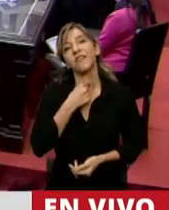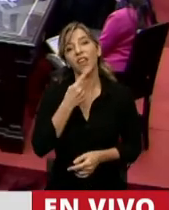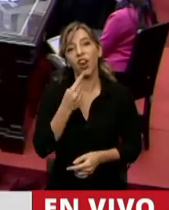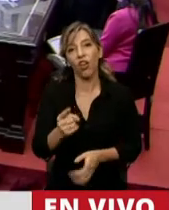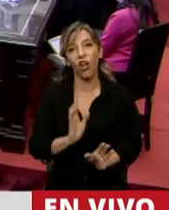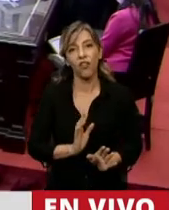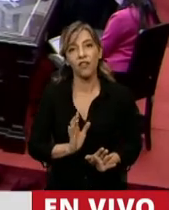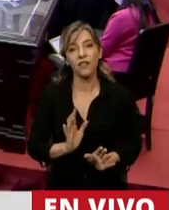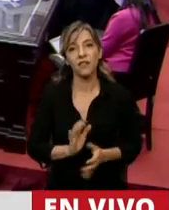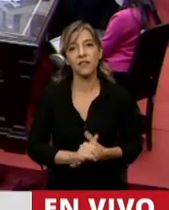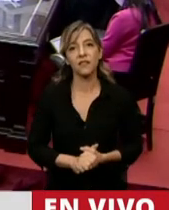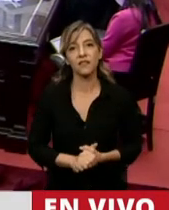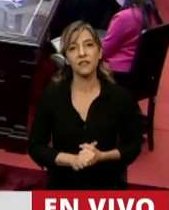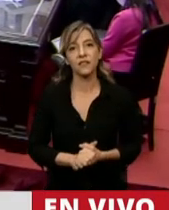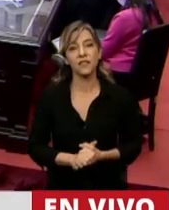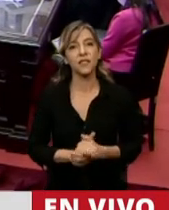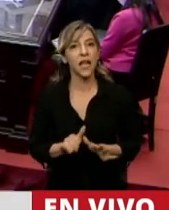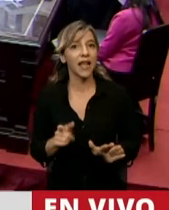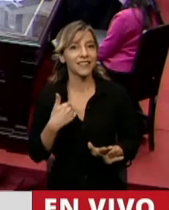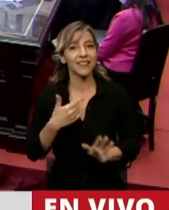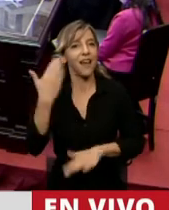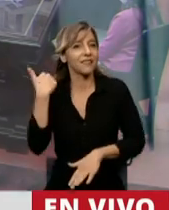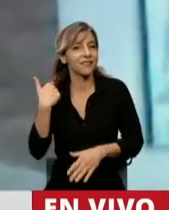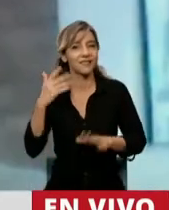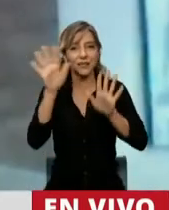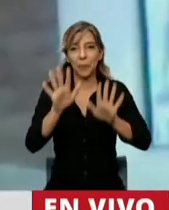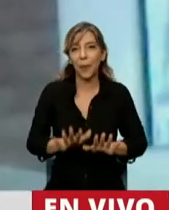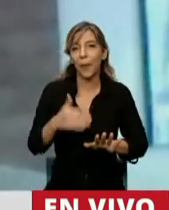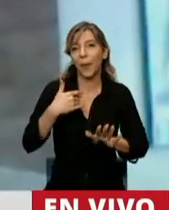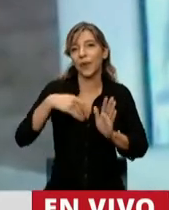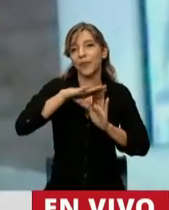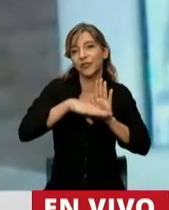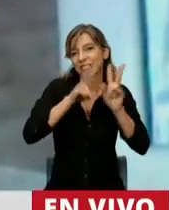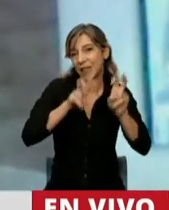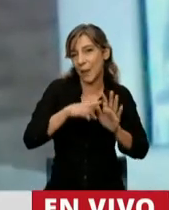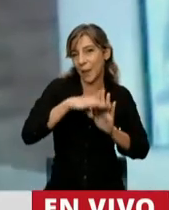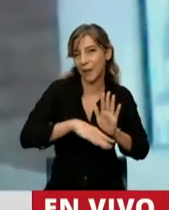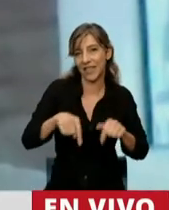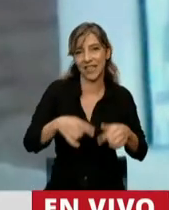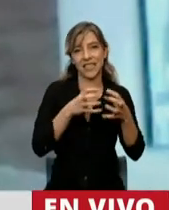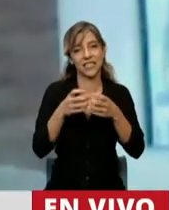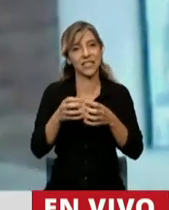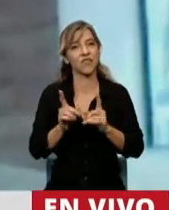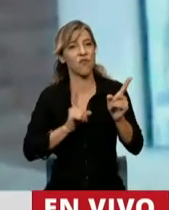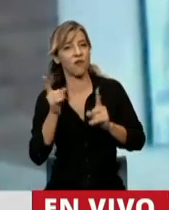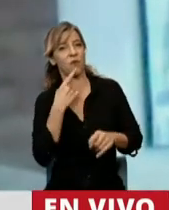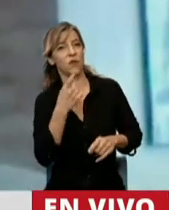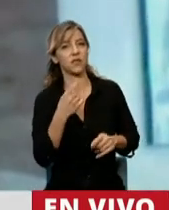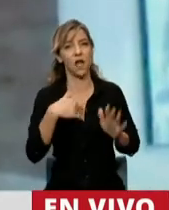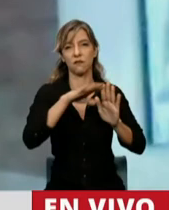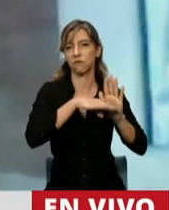decirle que mientras se hacía el temario de esta sesión estuvo el fantasma de que el temario